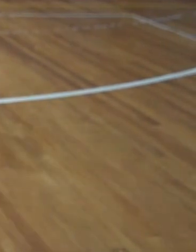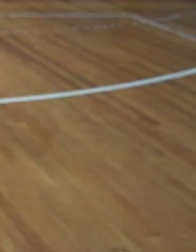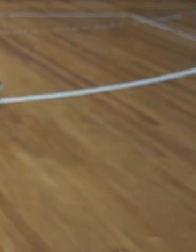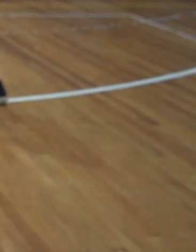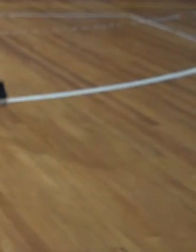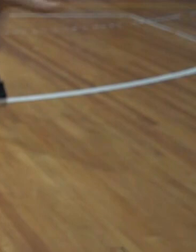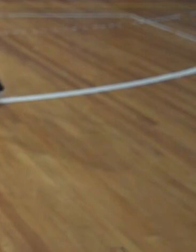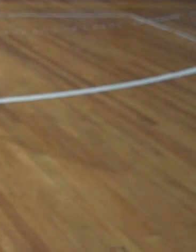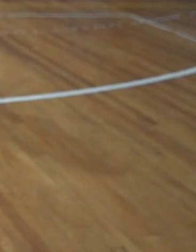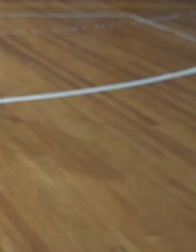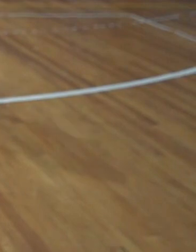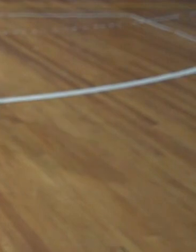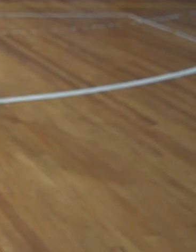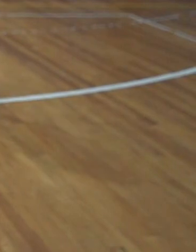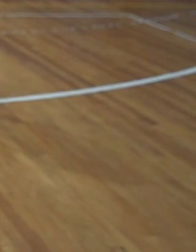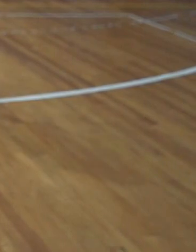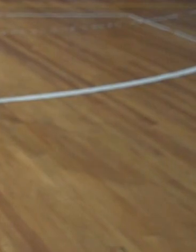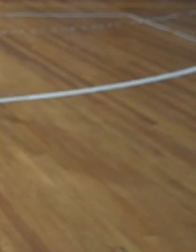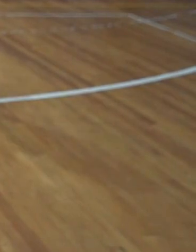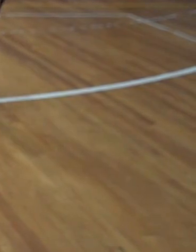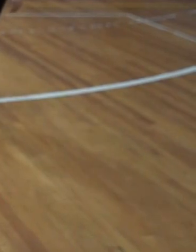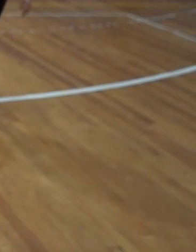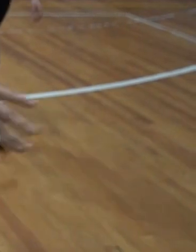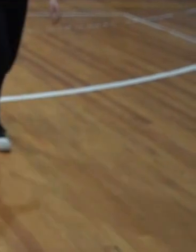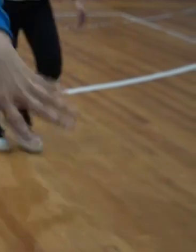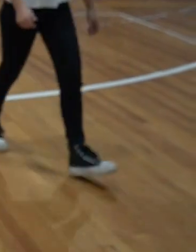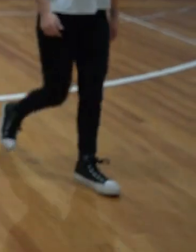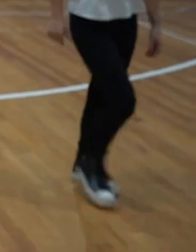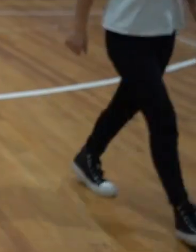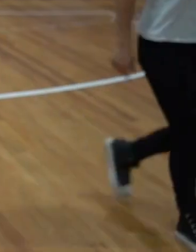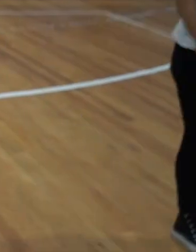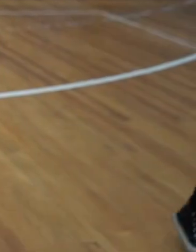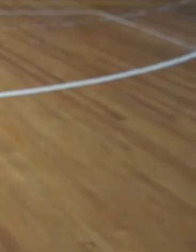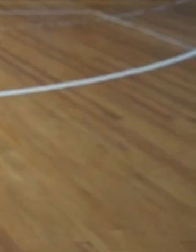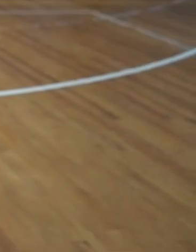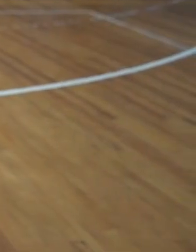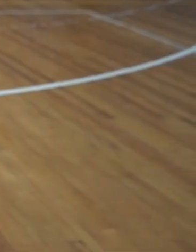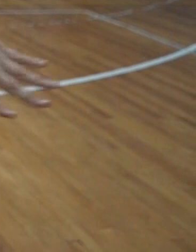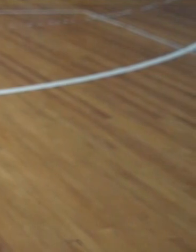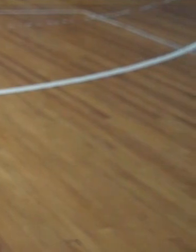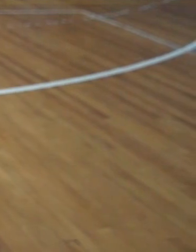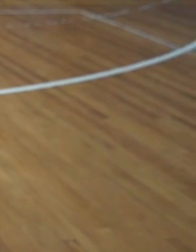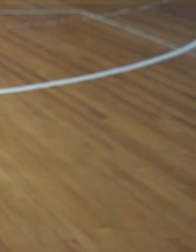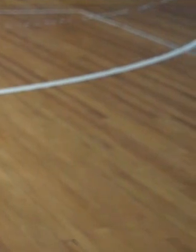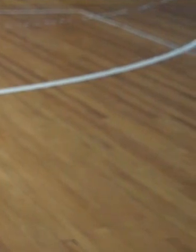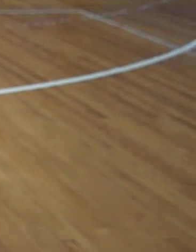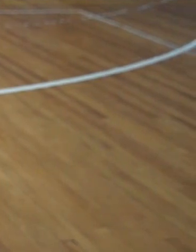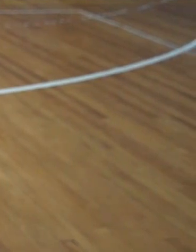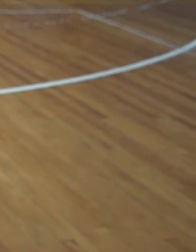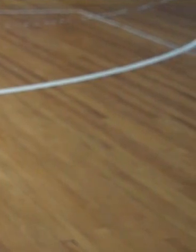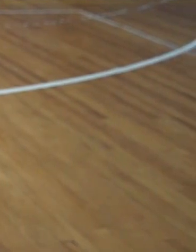importante como facilitador de lengua de cine en área deportiva. La verdad que nos ha entregado bastantes enseñanzas, nos hace sentirnos más natural.